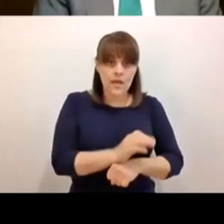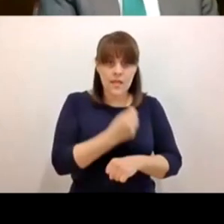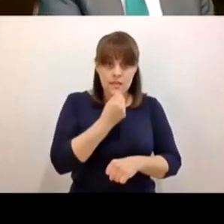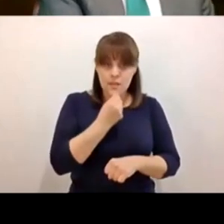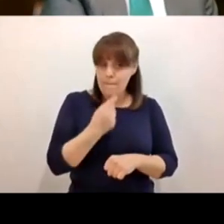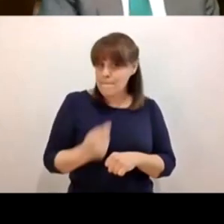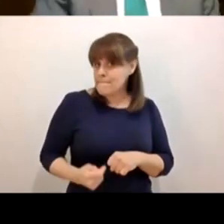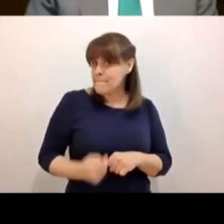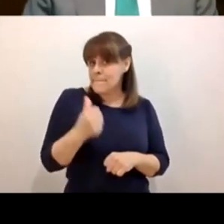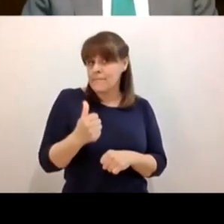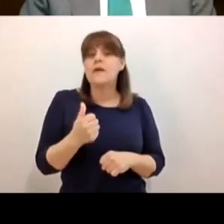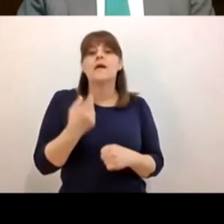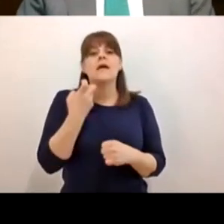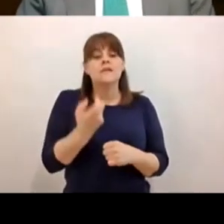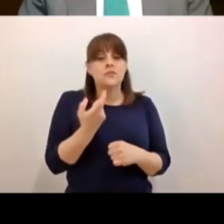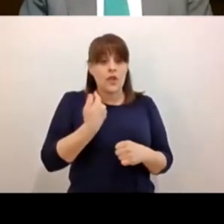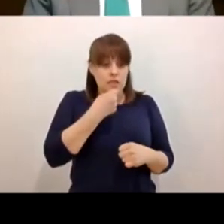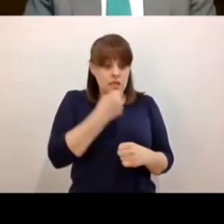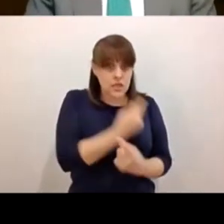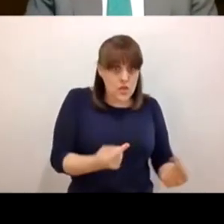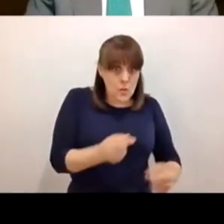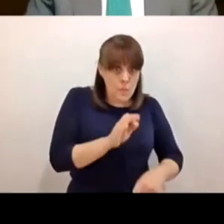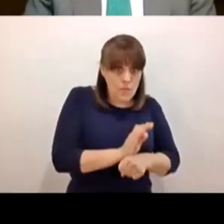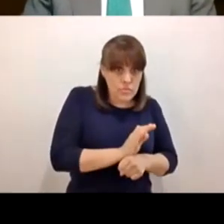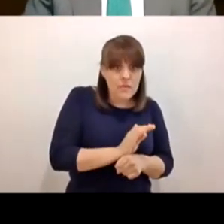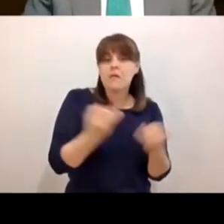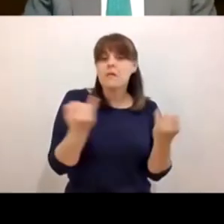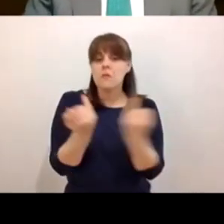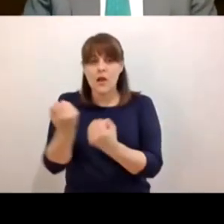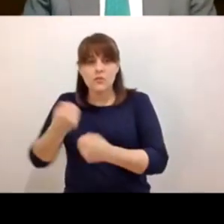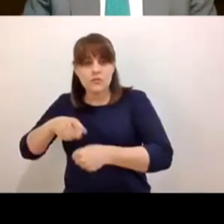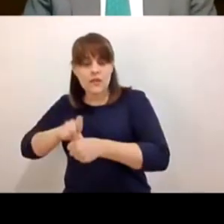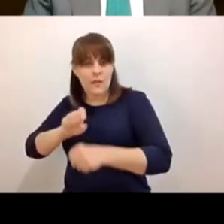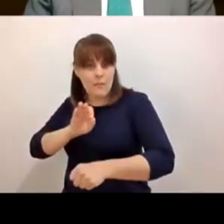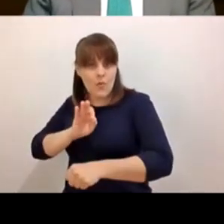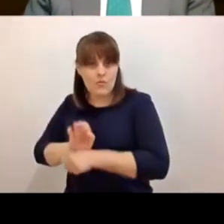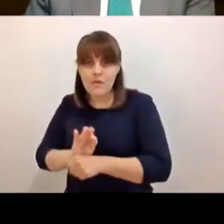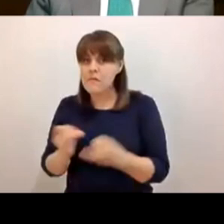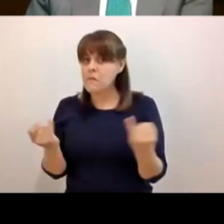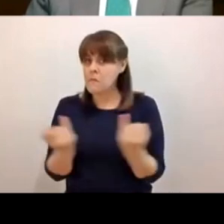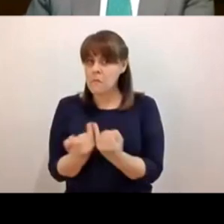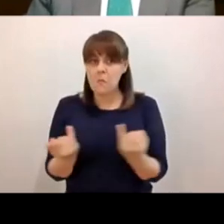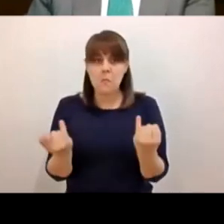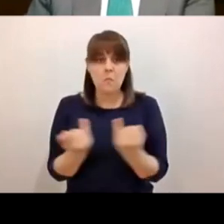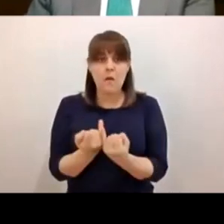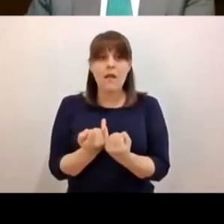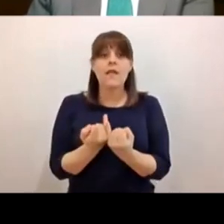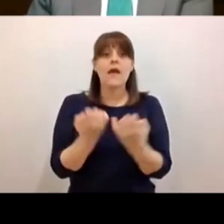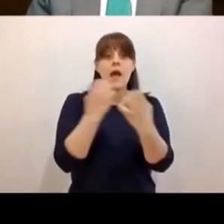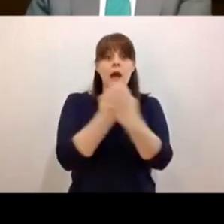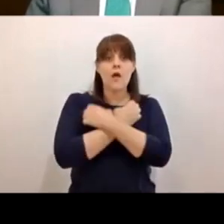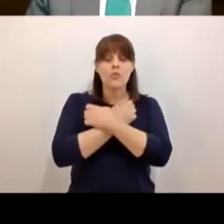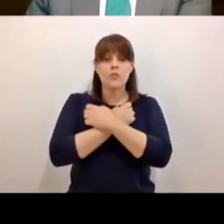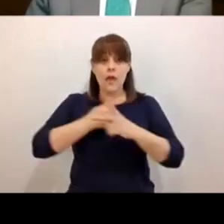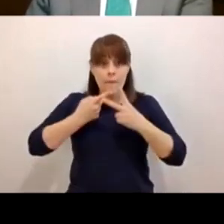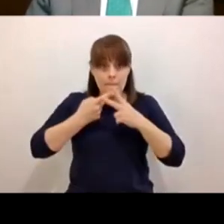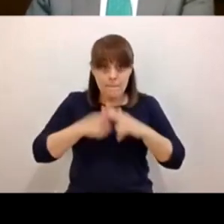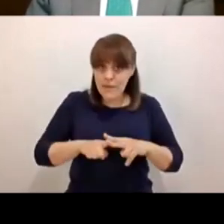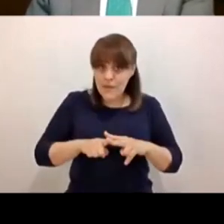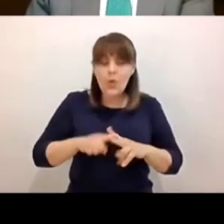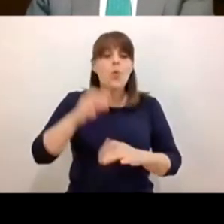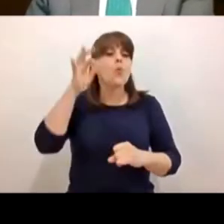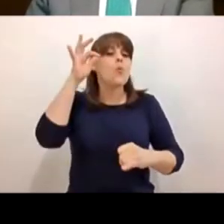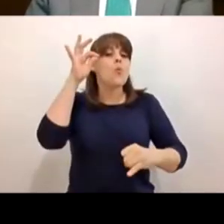proteger al resto de la sociedad así el sector educativo va a ser el último en regresar a las actividades